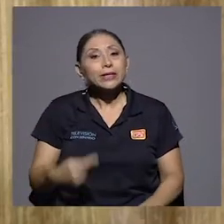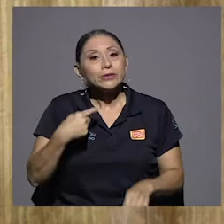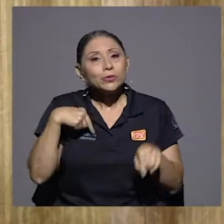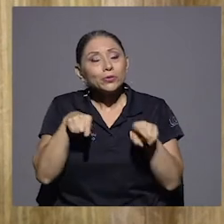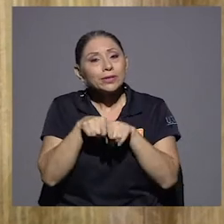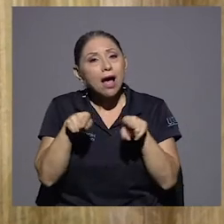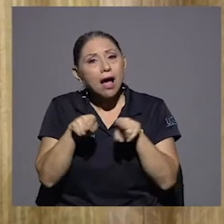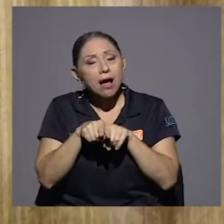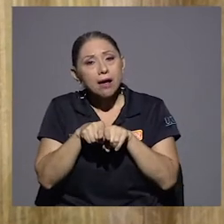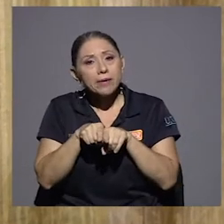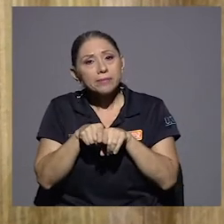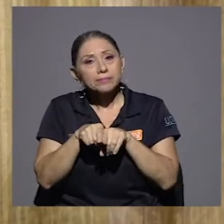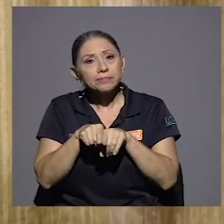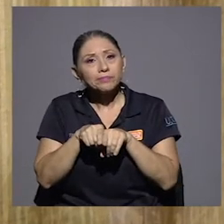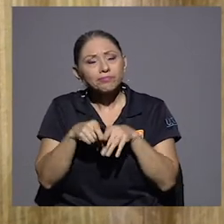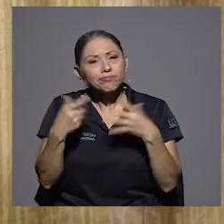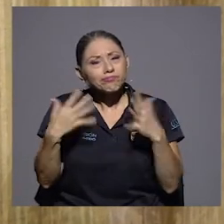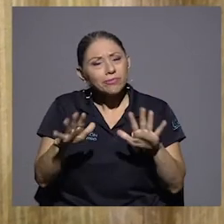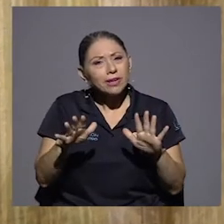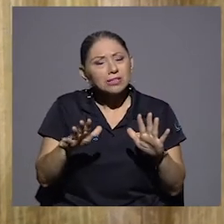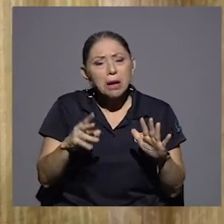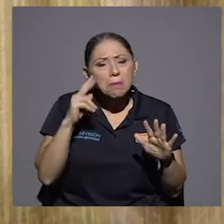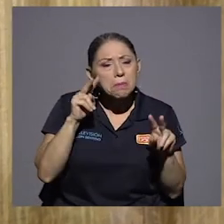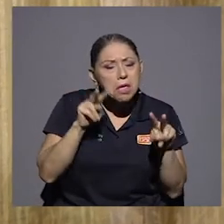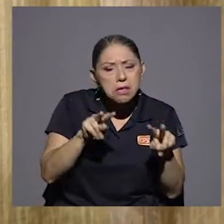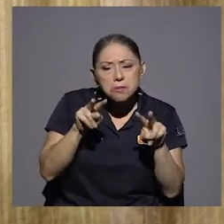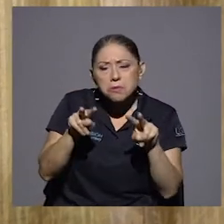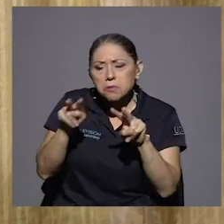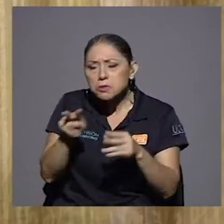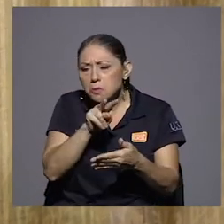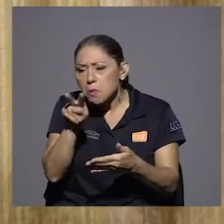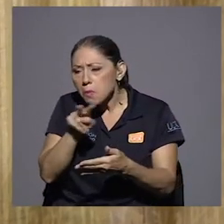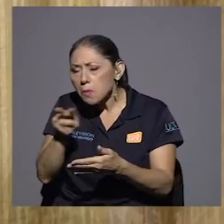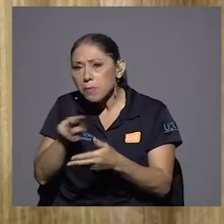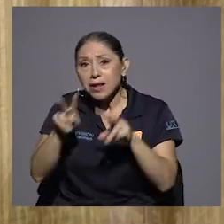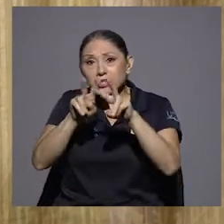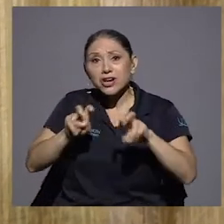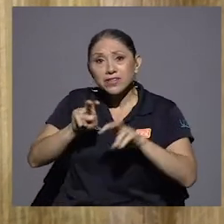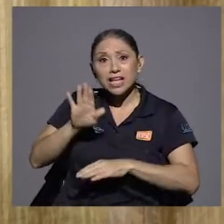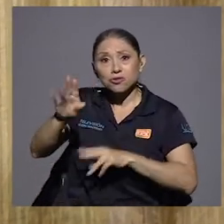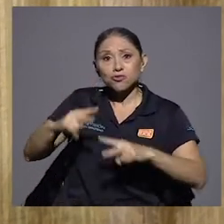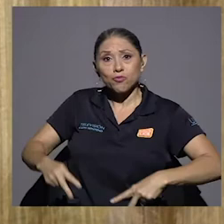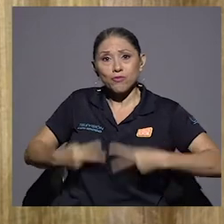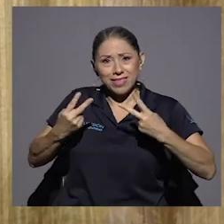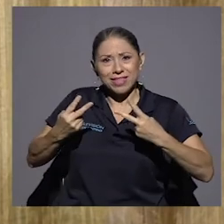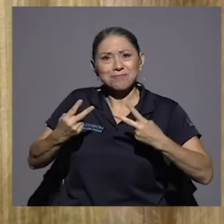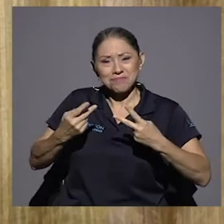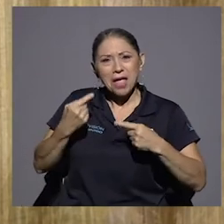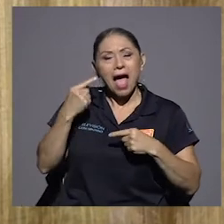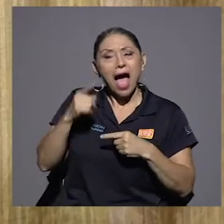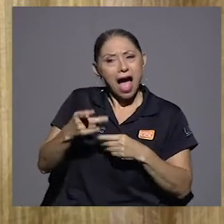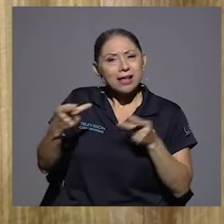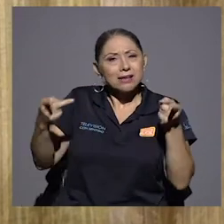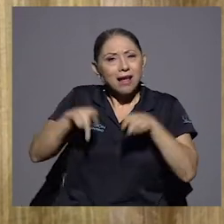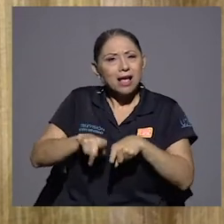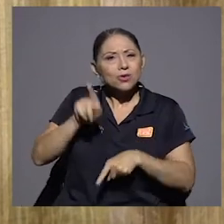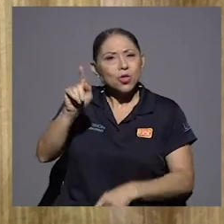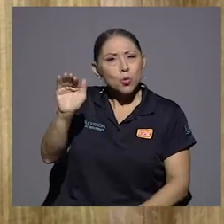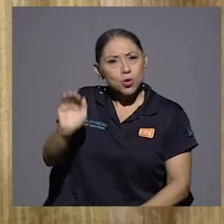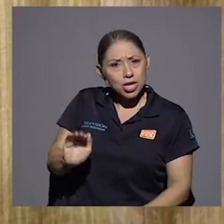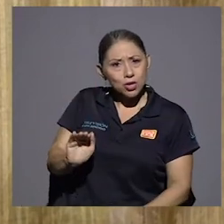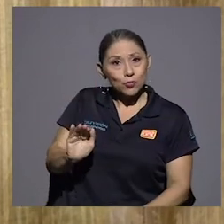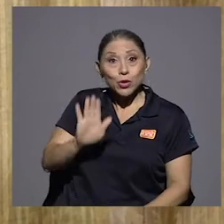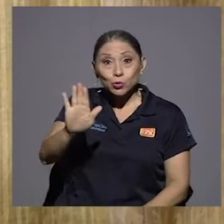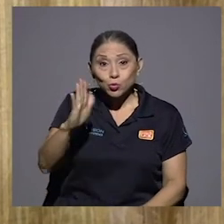después de revisar mucho la vida de él. Y fue el caso de un niño que su mamá estaba